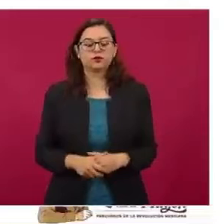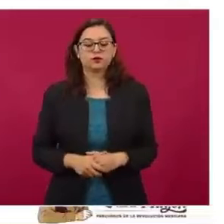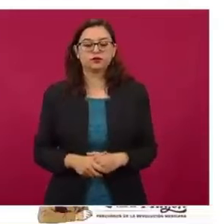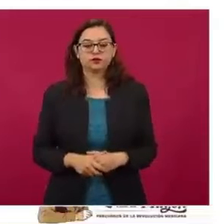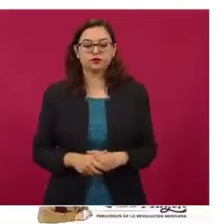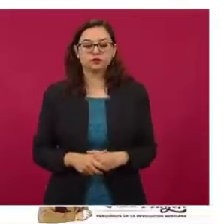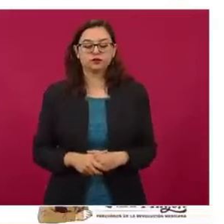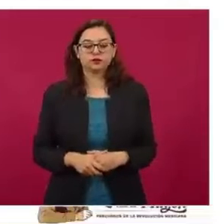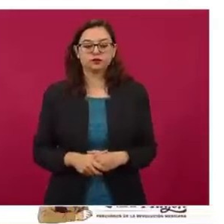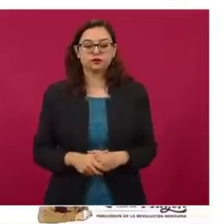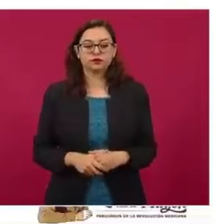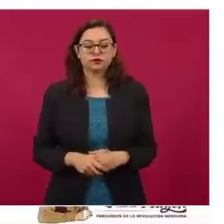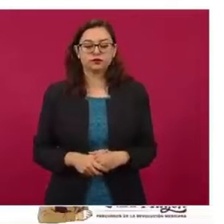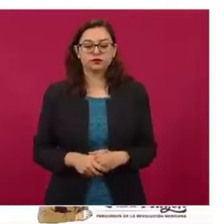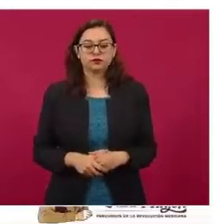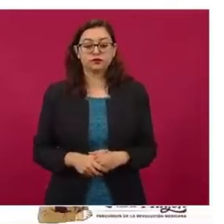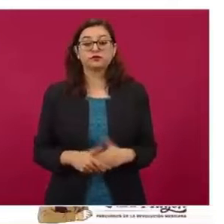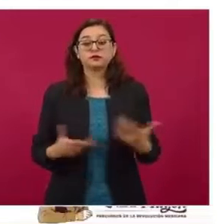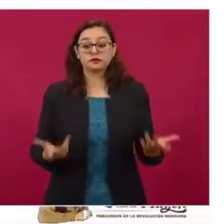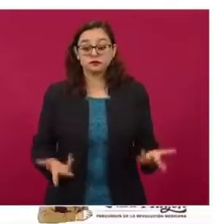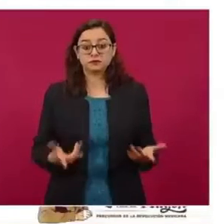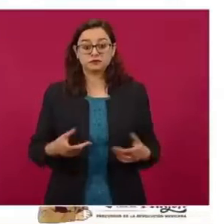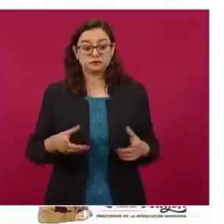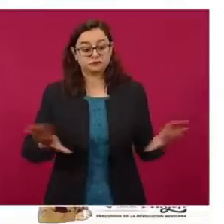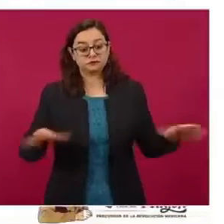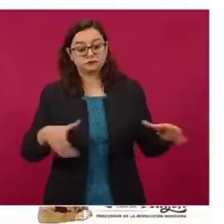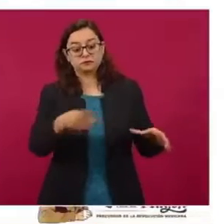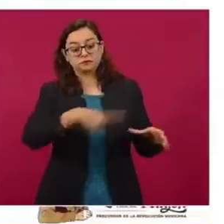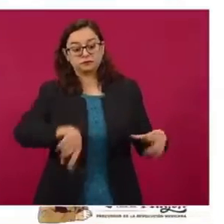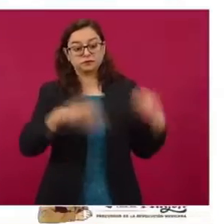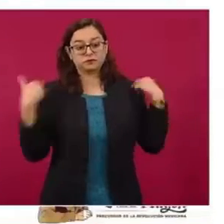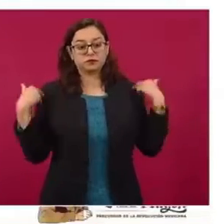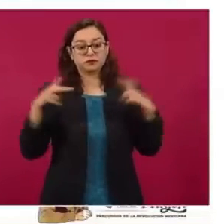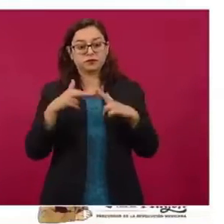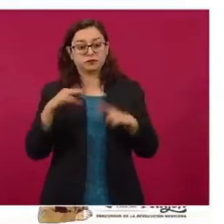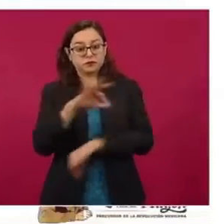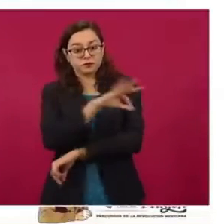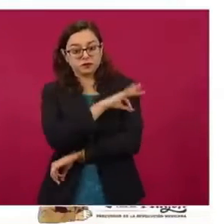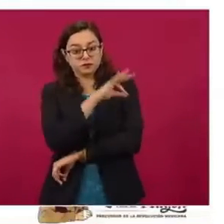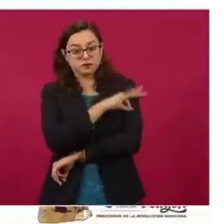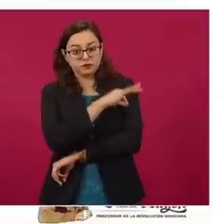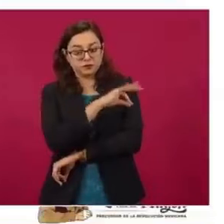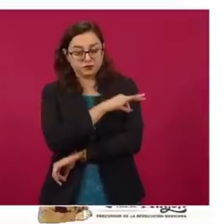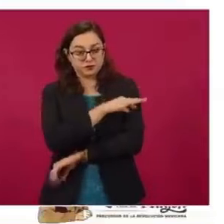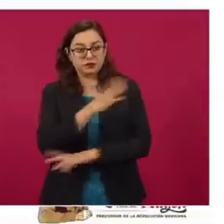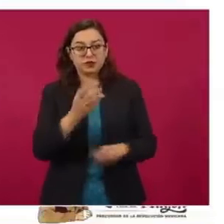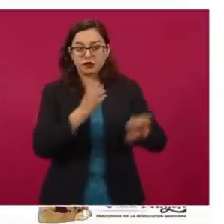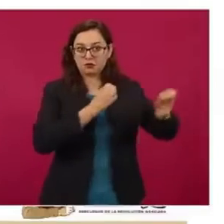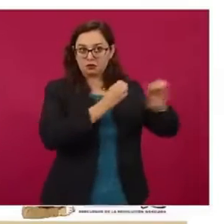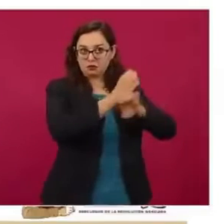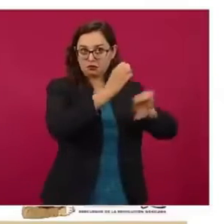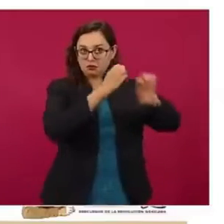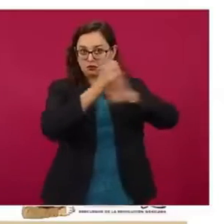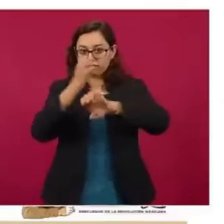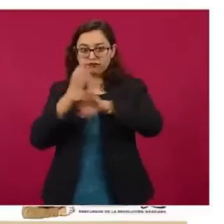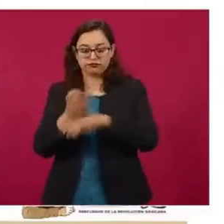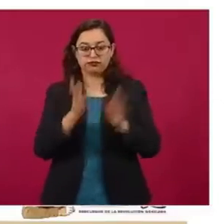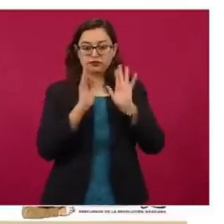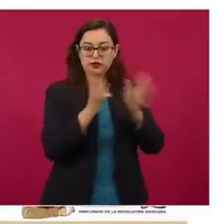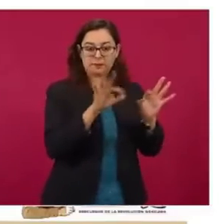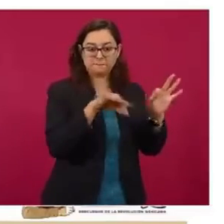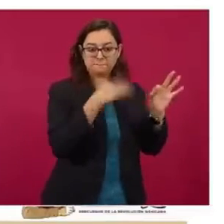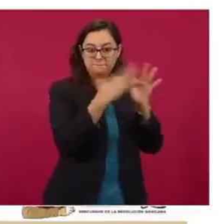al proceso de reforzamiento de vacunación, el avance, los estados que ya concluyeron en vacunación